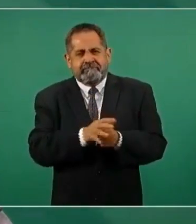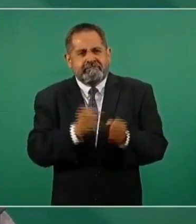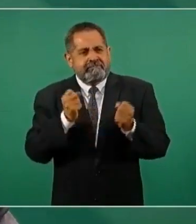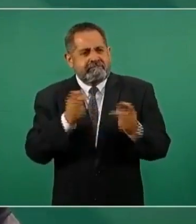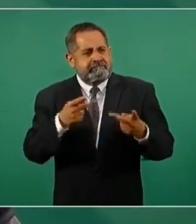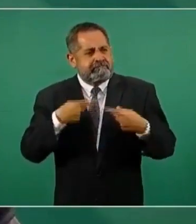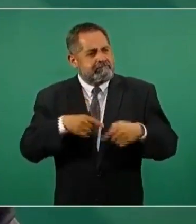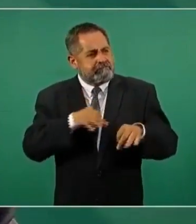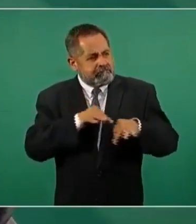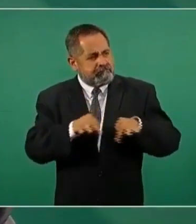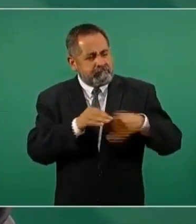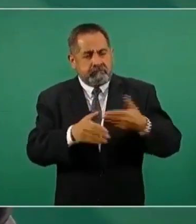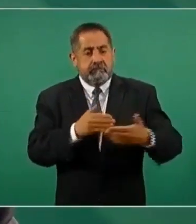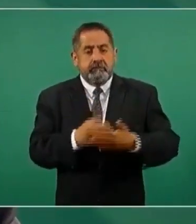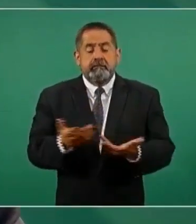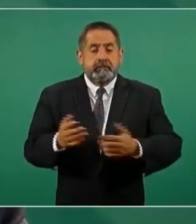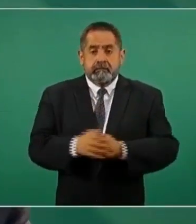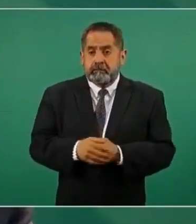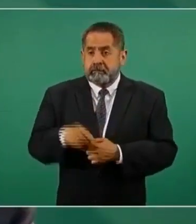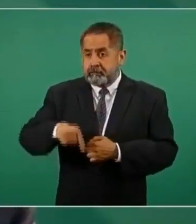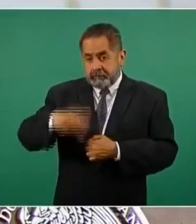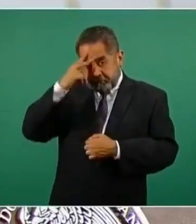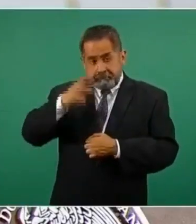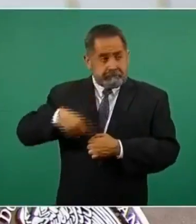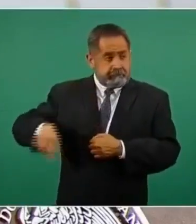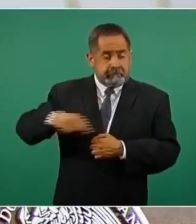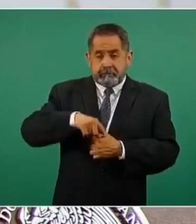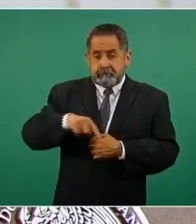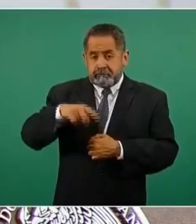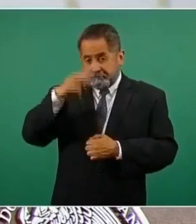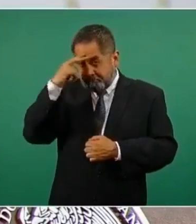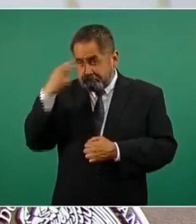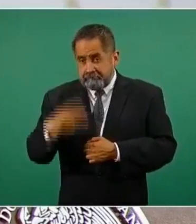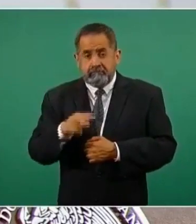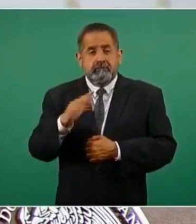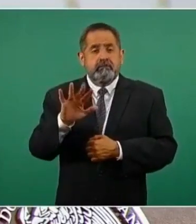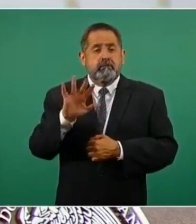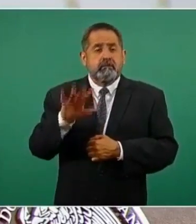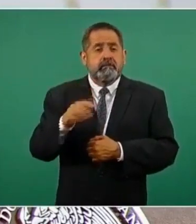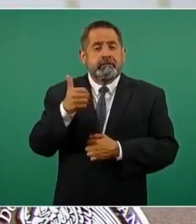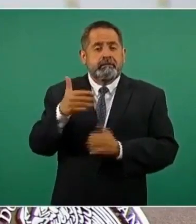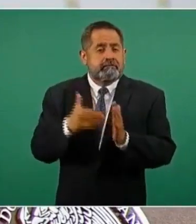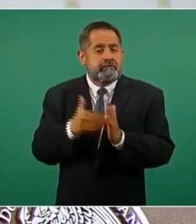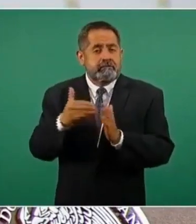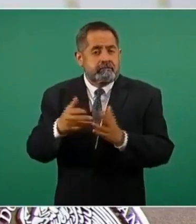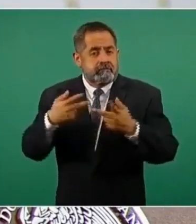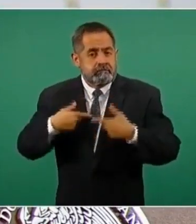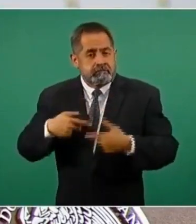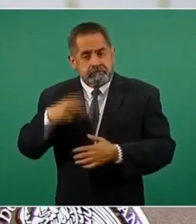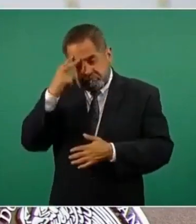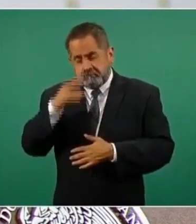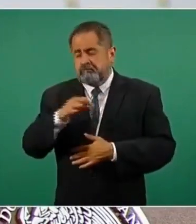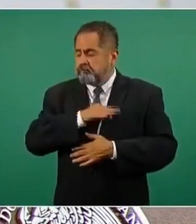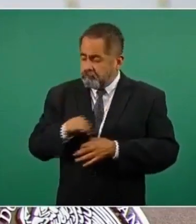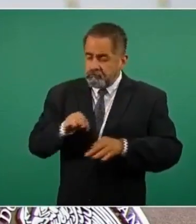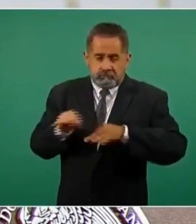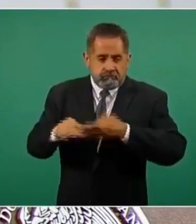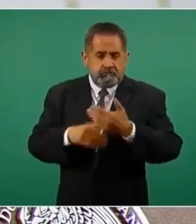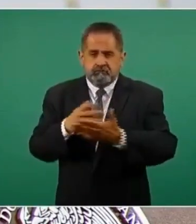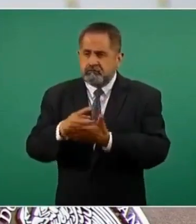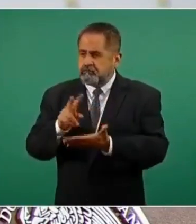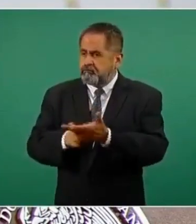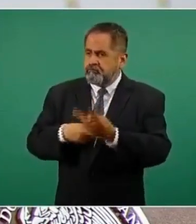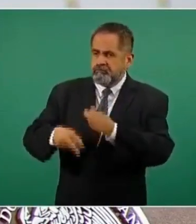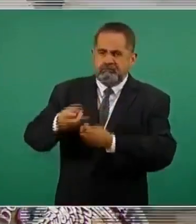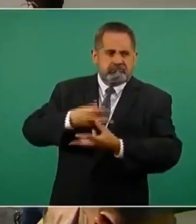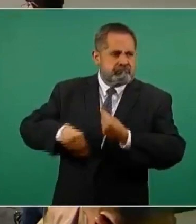México de 56 millones de mexicanos que pueden trabajar, que pueden agregarle valor a nuestro país, que